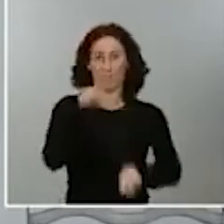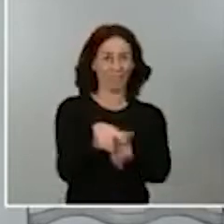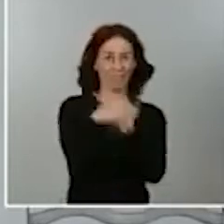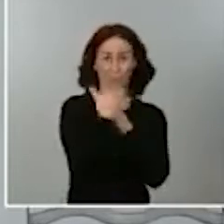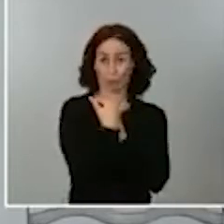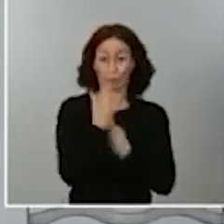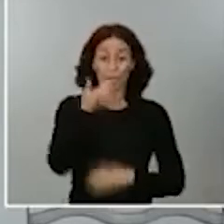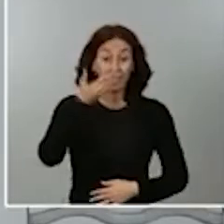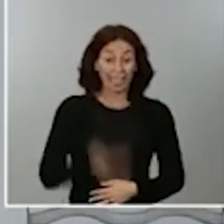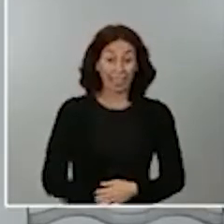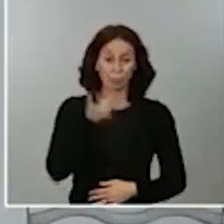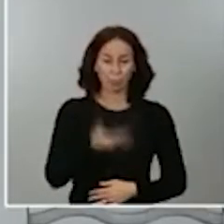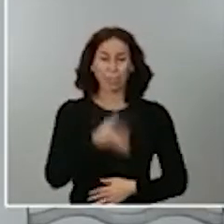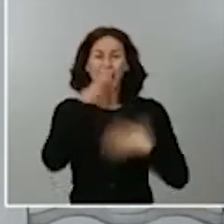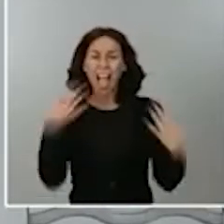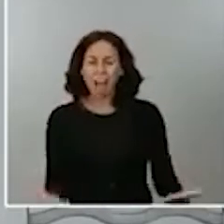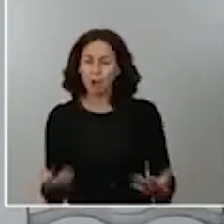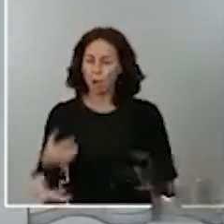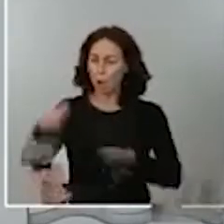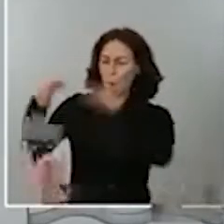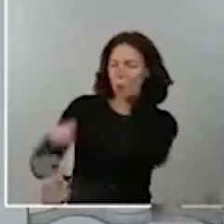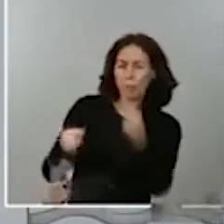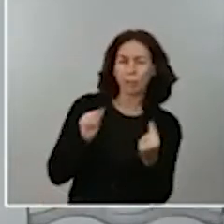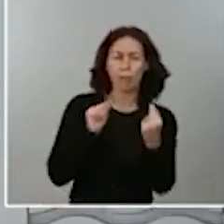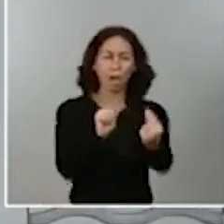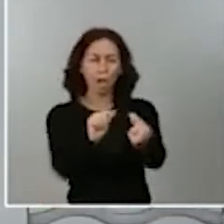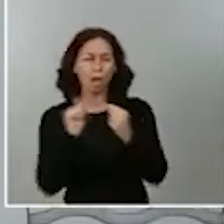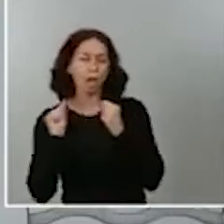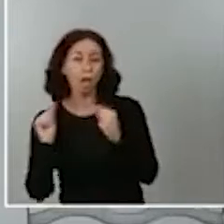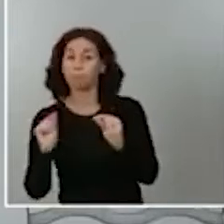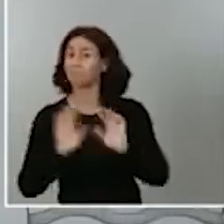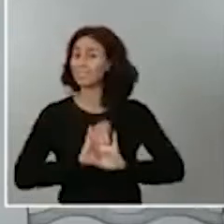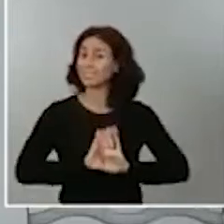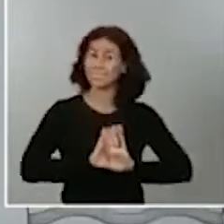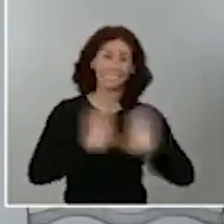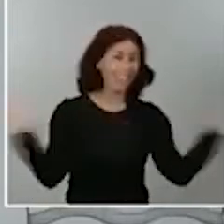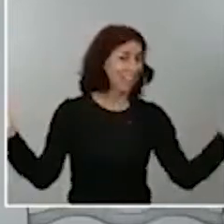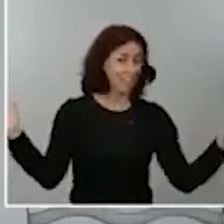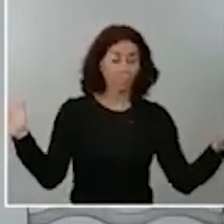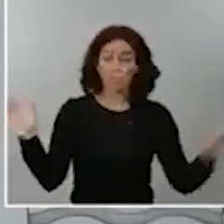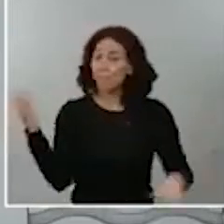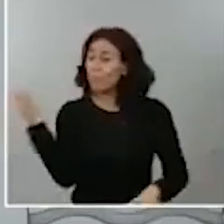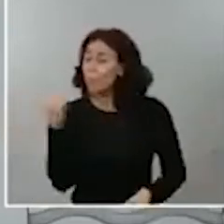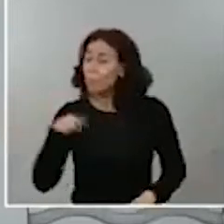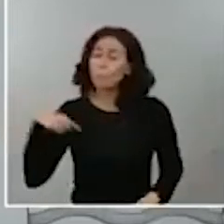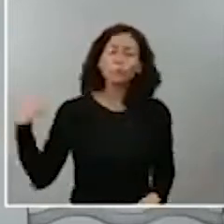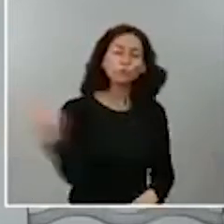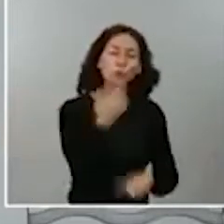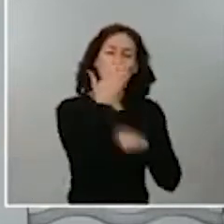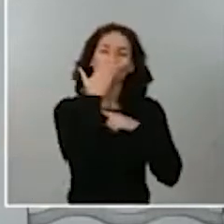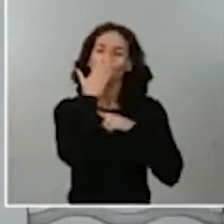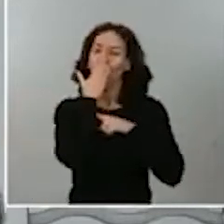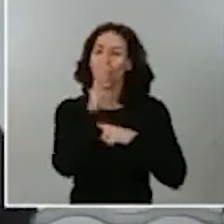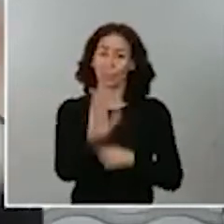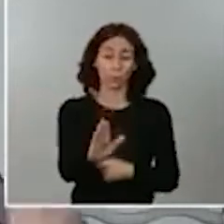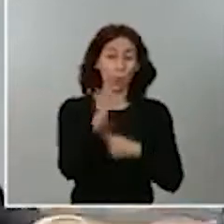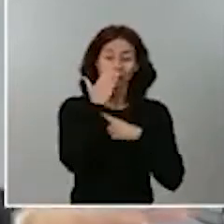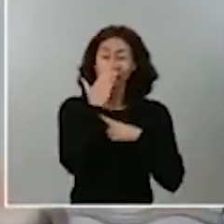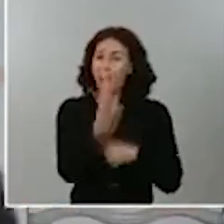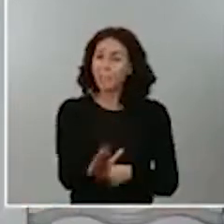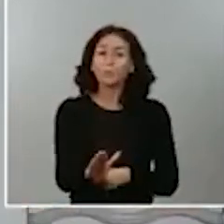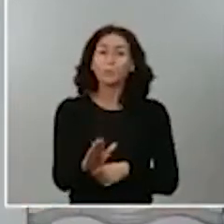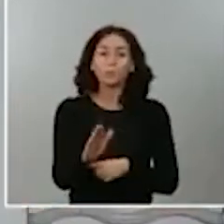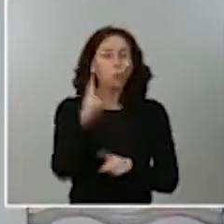disputas jurídicas, aquí lo importante es poner todos la actitud que hemos de poner para combatir al virus y proteger la salud pública de los